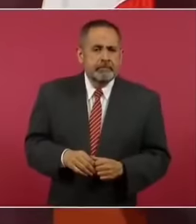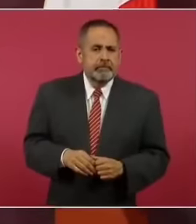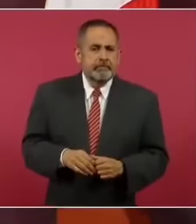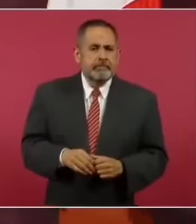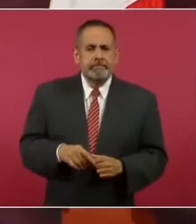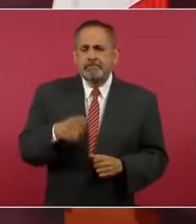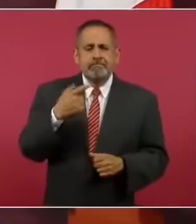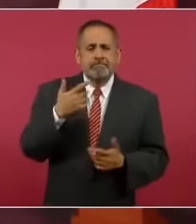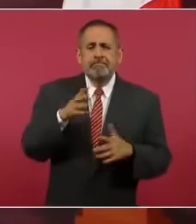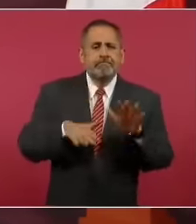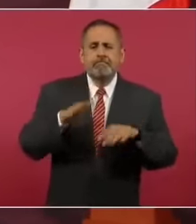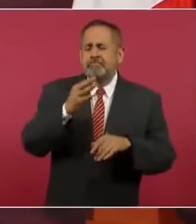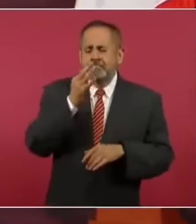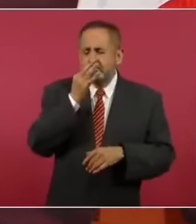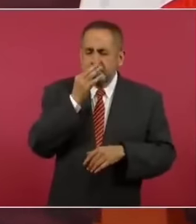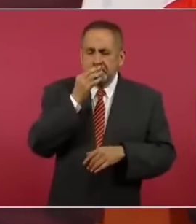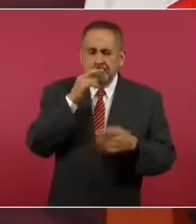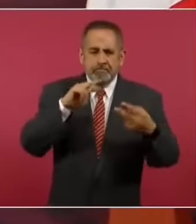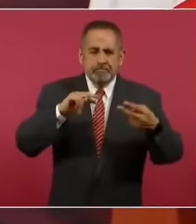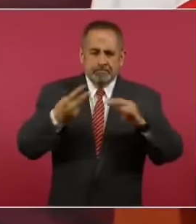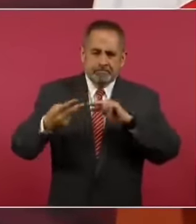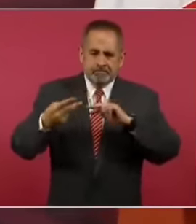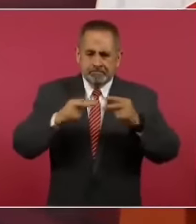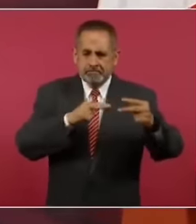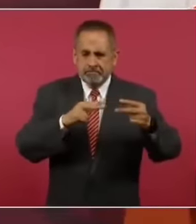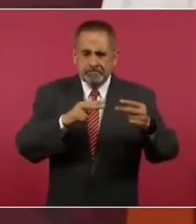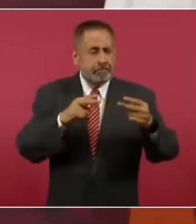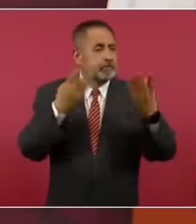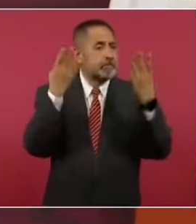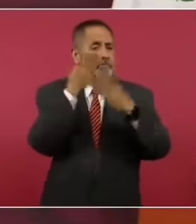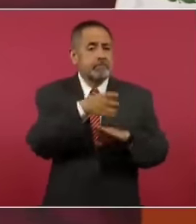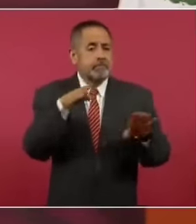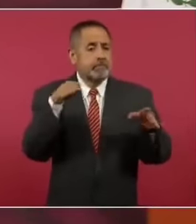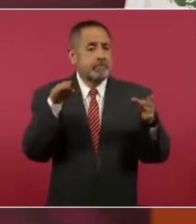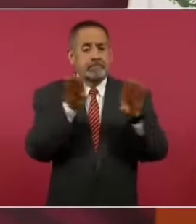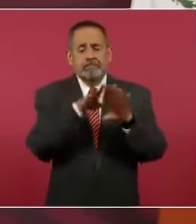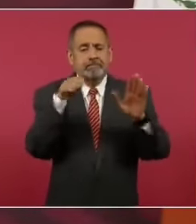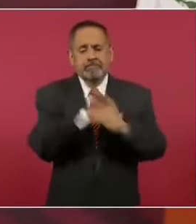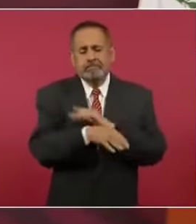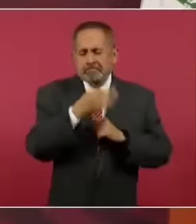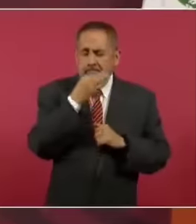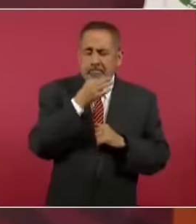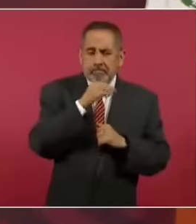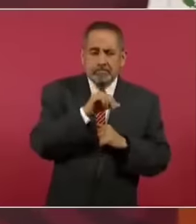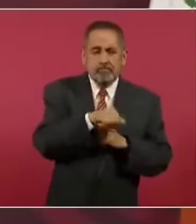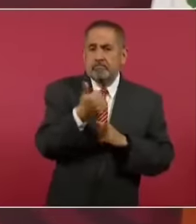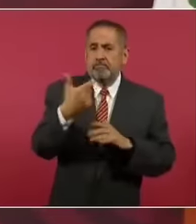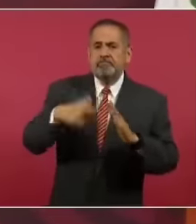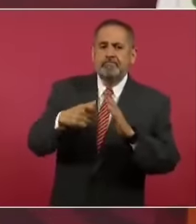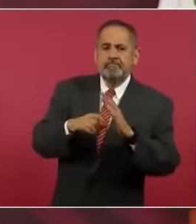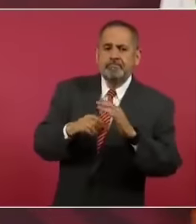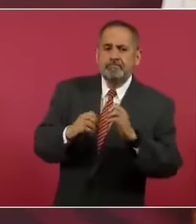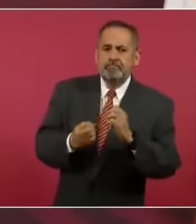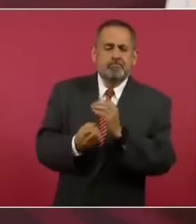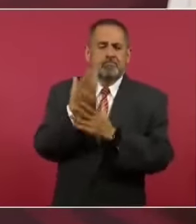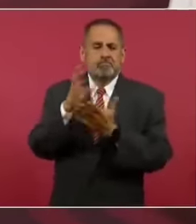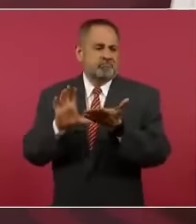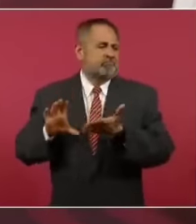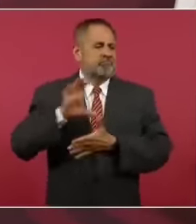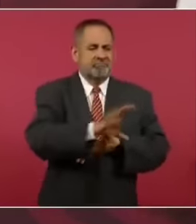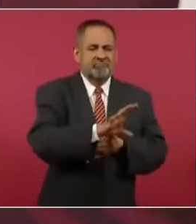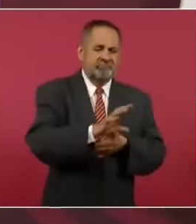descapitalizar un banco y en horas lo vuelven a capitalizar,